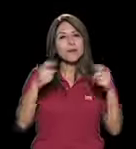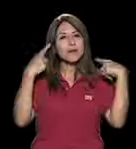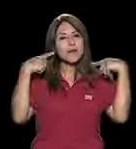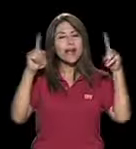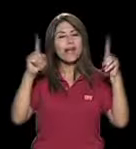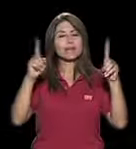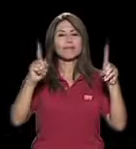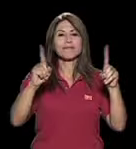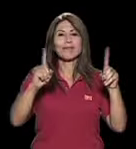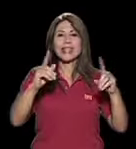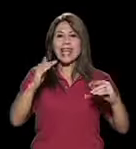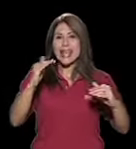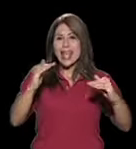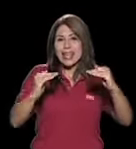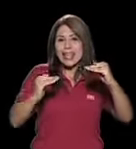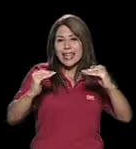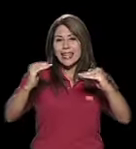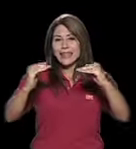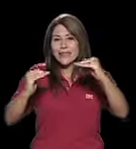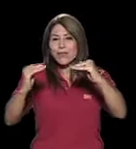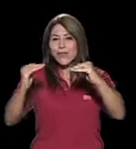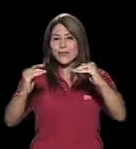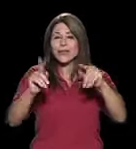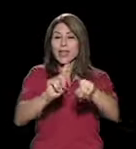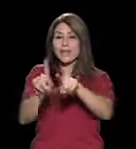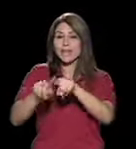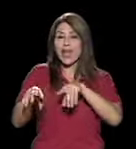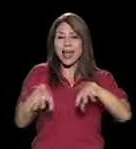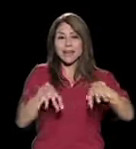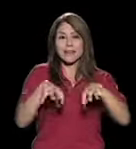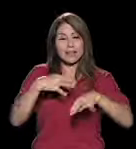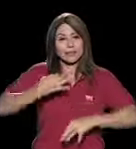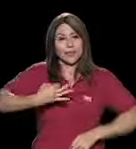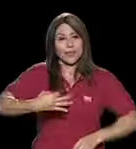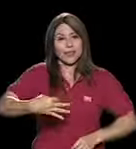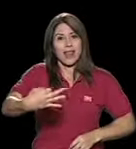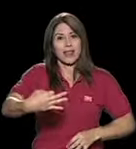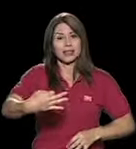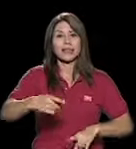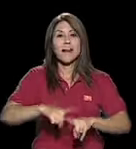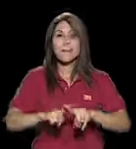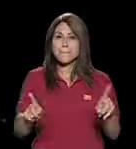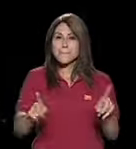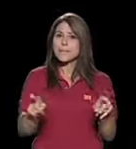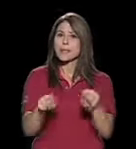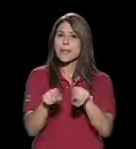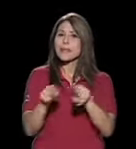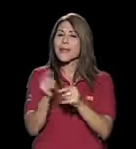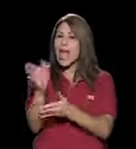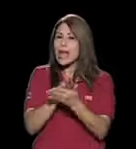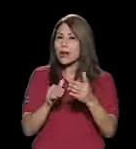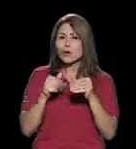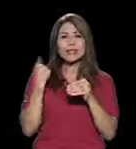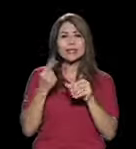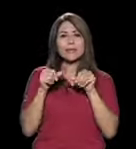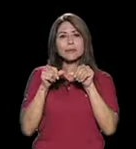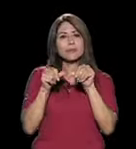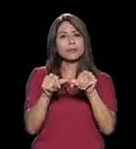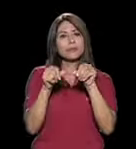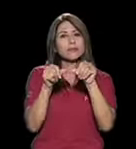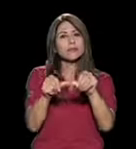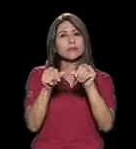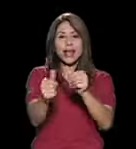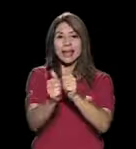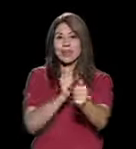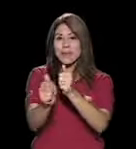entre todos los cambios que se vive en las actividades cotidianas, pero que haya algo que se mantiene ahí, que es el deporte,